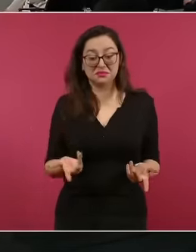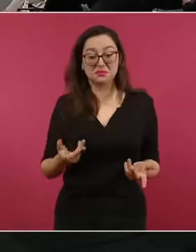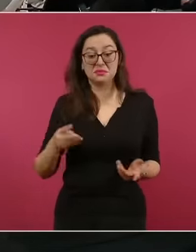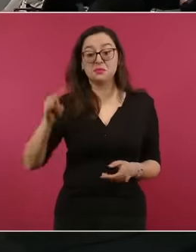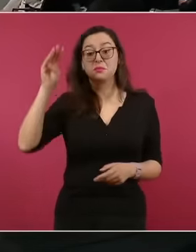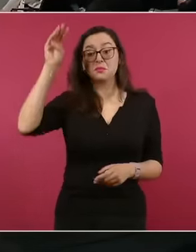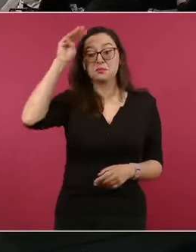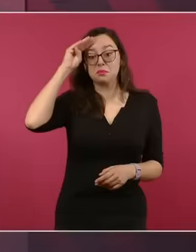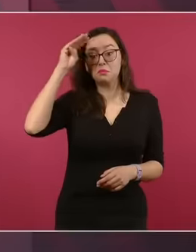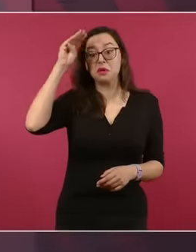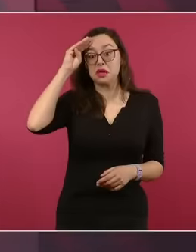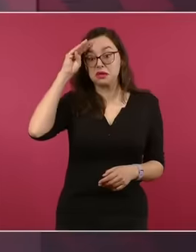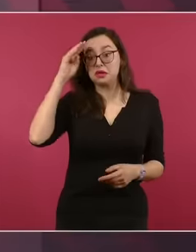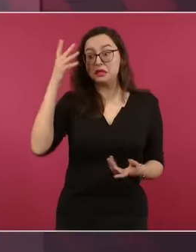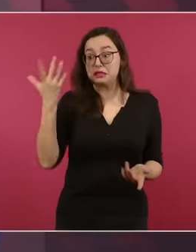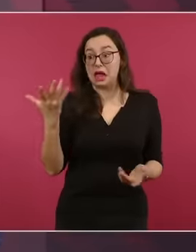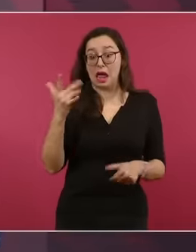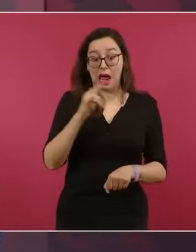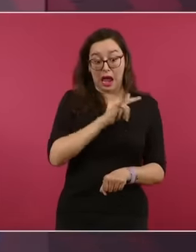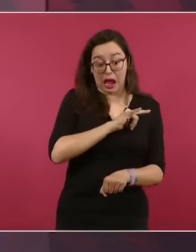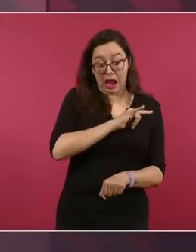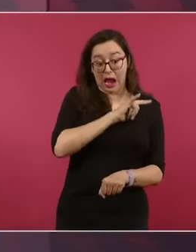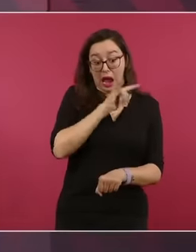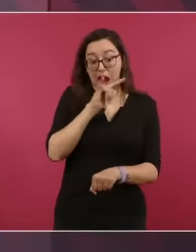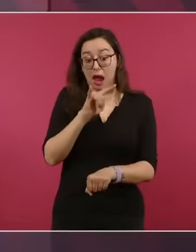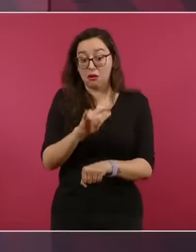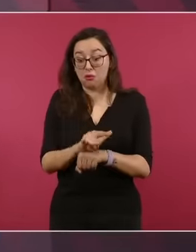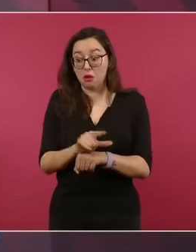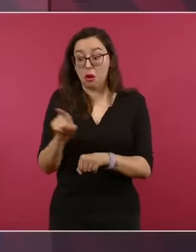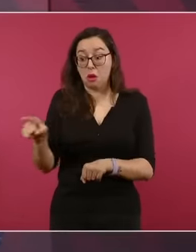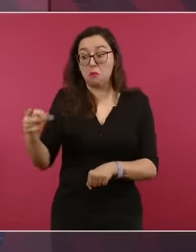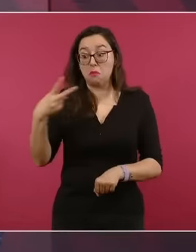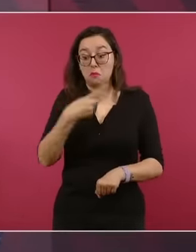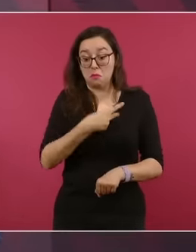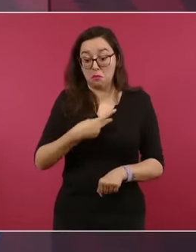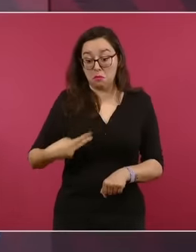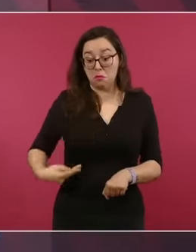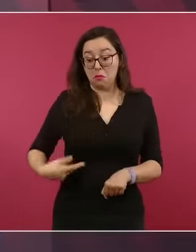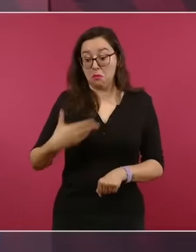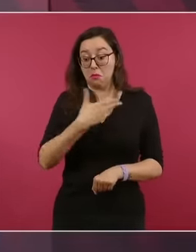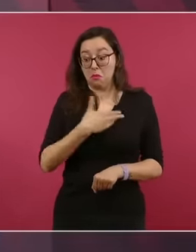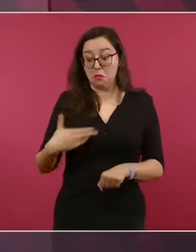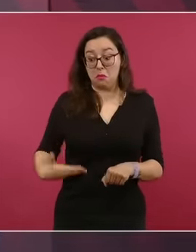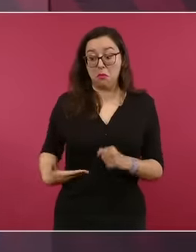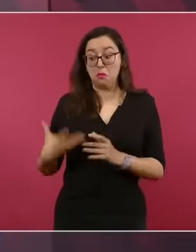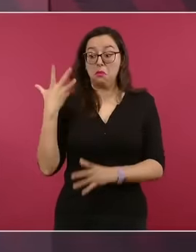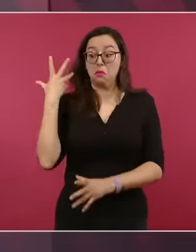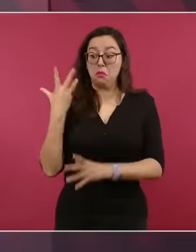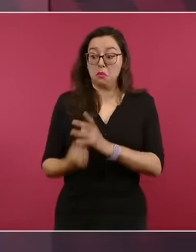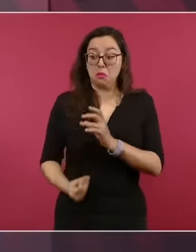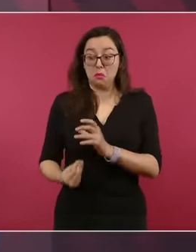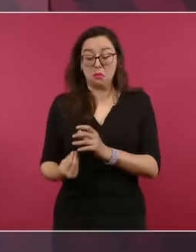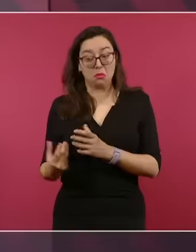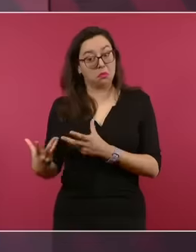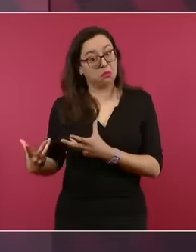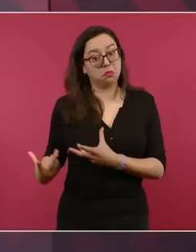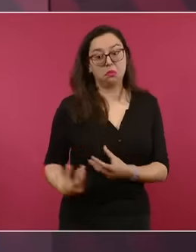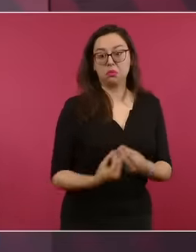de que se iba a utilizar el avión para sacar al vicepresidente.